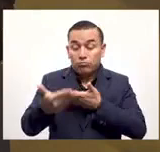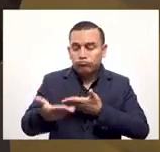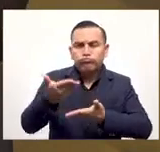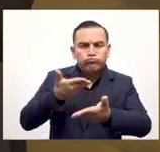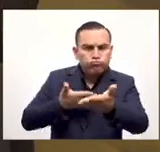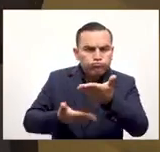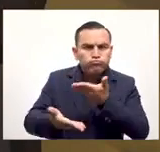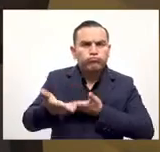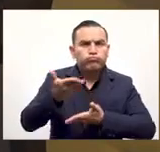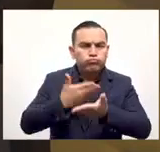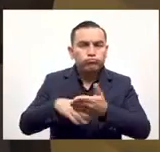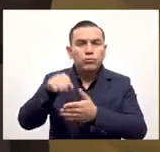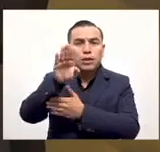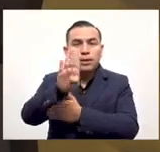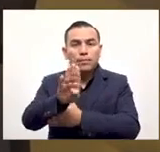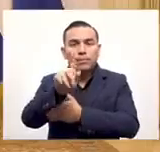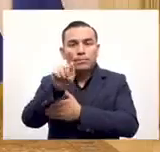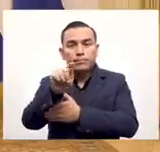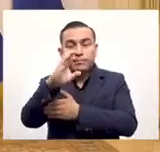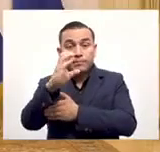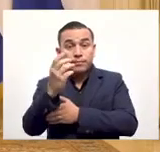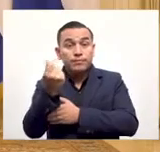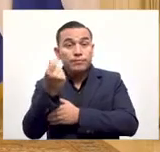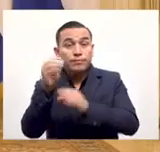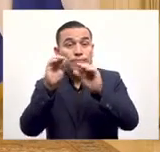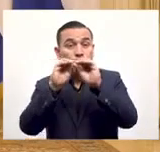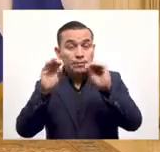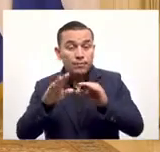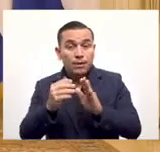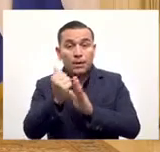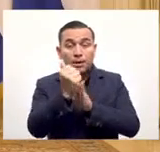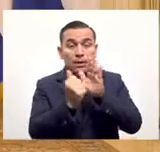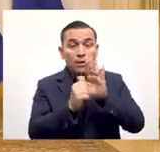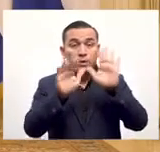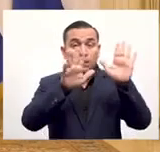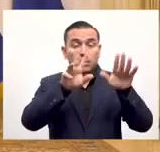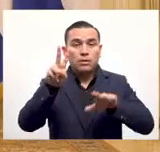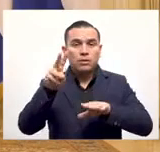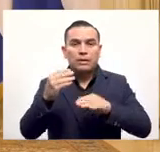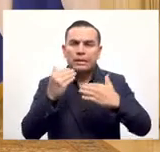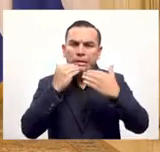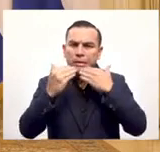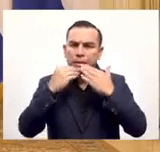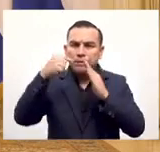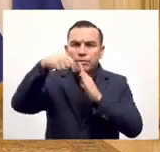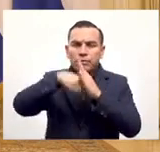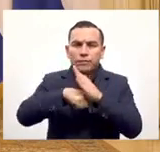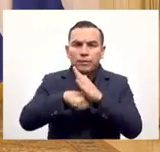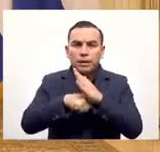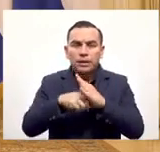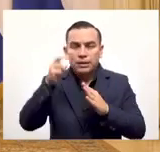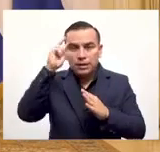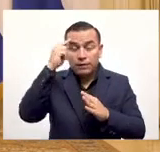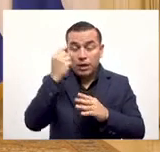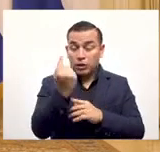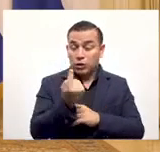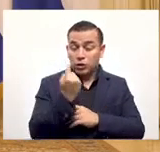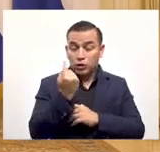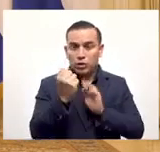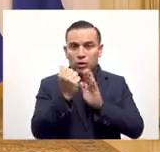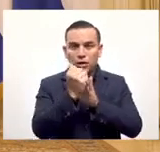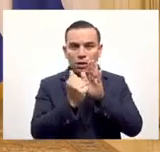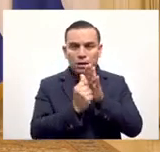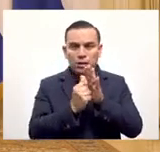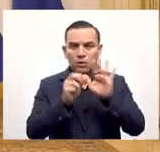a transacciones en Bitcoin. Y eso se va a relacionar con el artículo 12. Cuando lleguemos a él, van a ver por qué no se podía tomar el